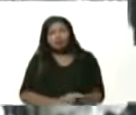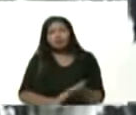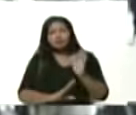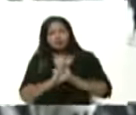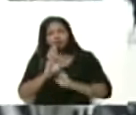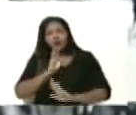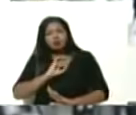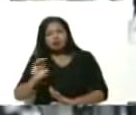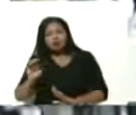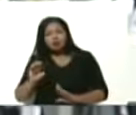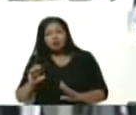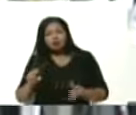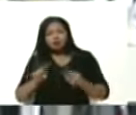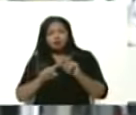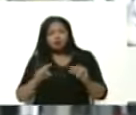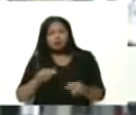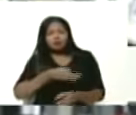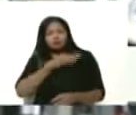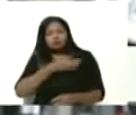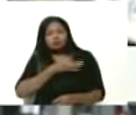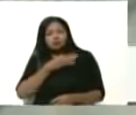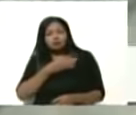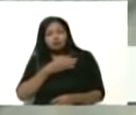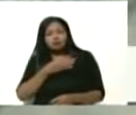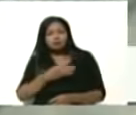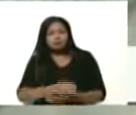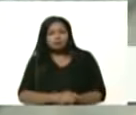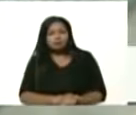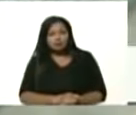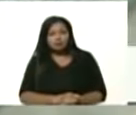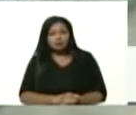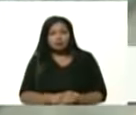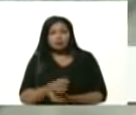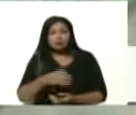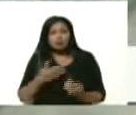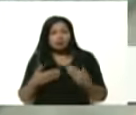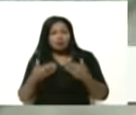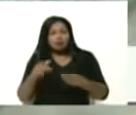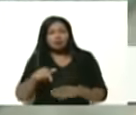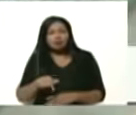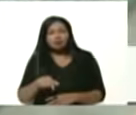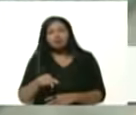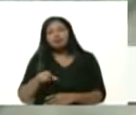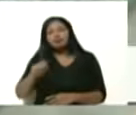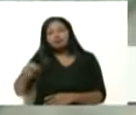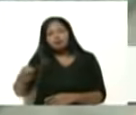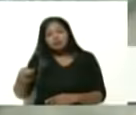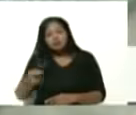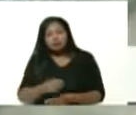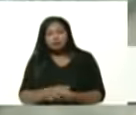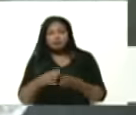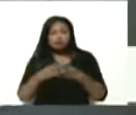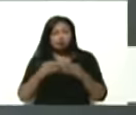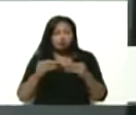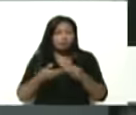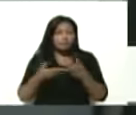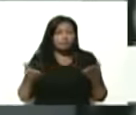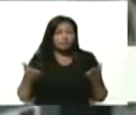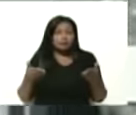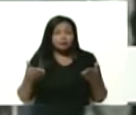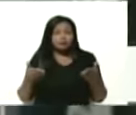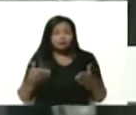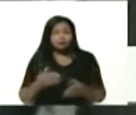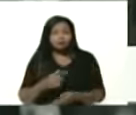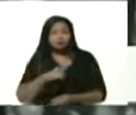supuesto a la sociedad que nos rodea aquí en los Bahías del Tui todo esto nos permite sorpresidente es